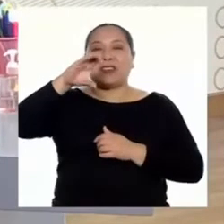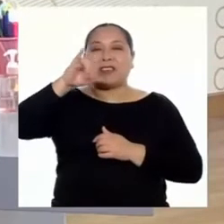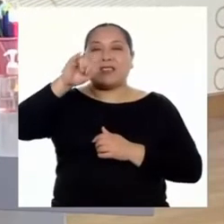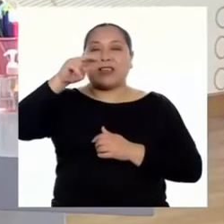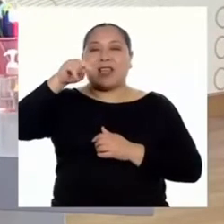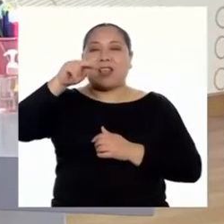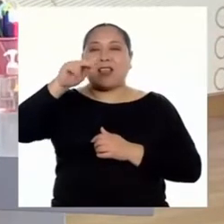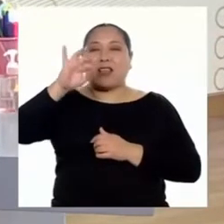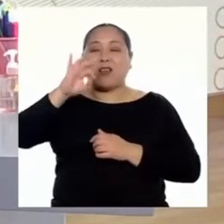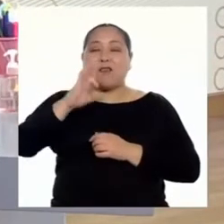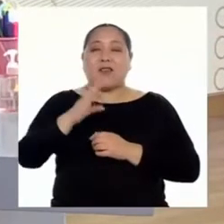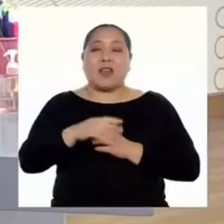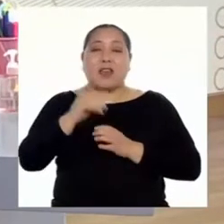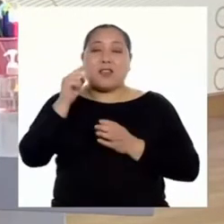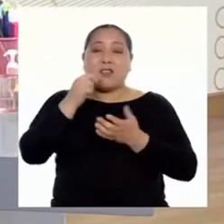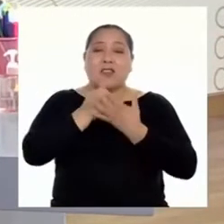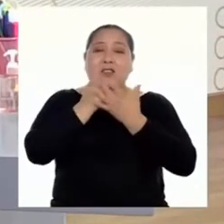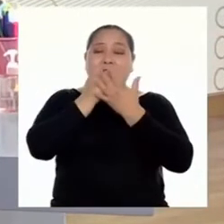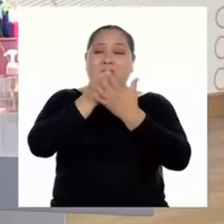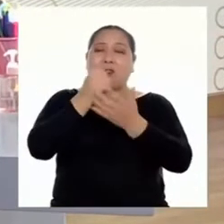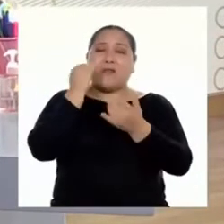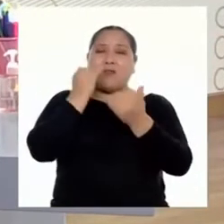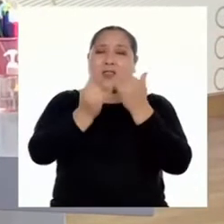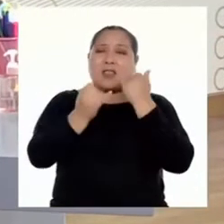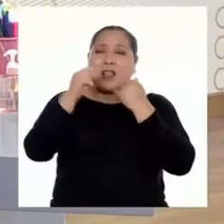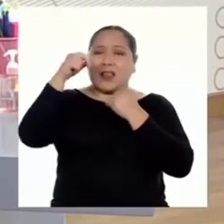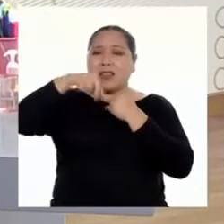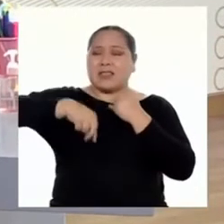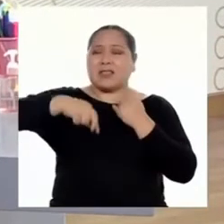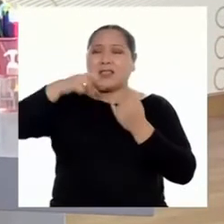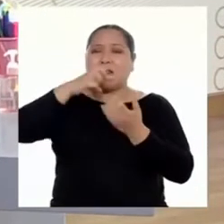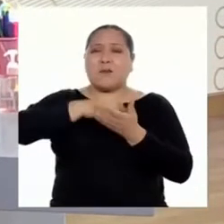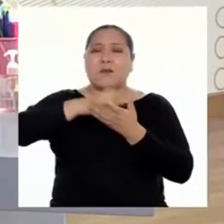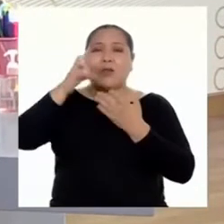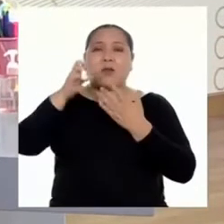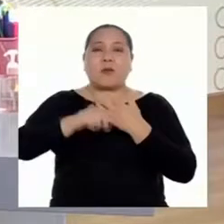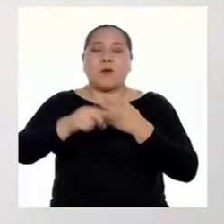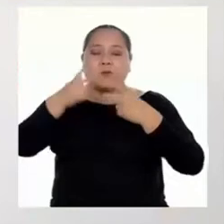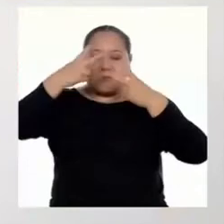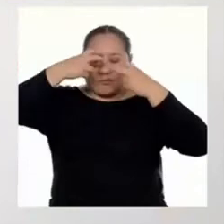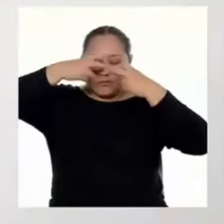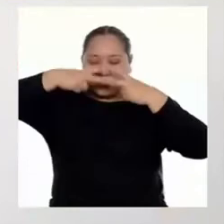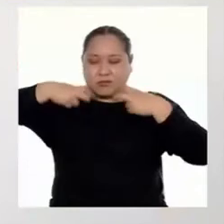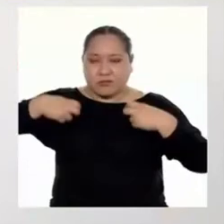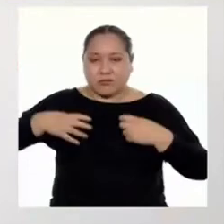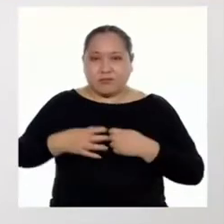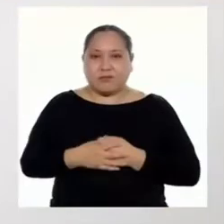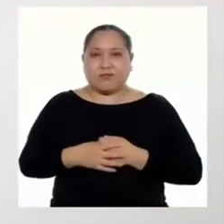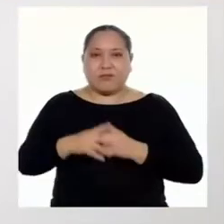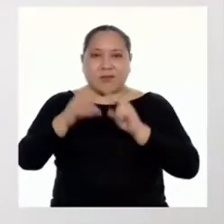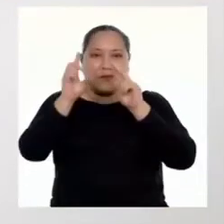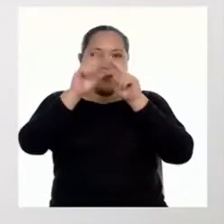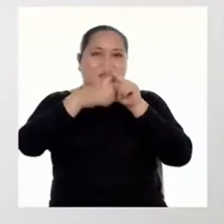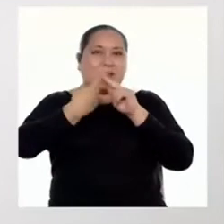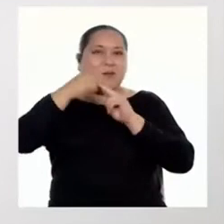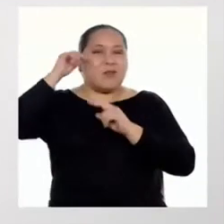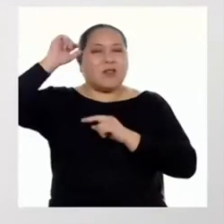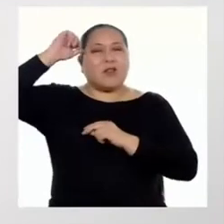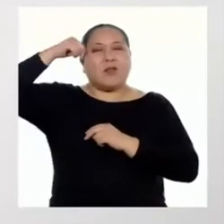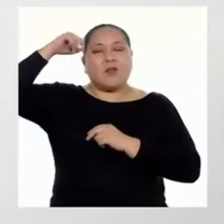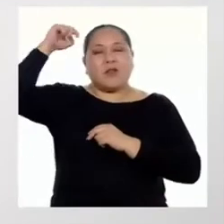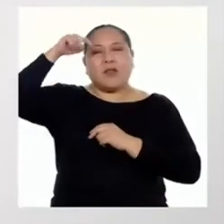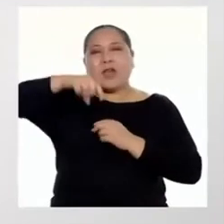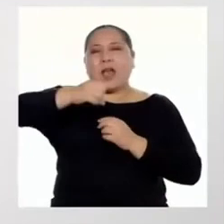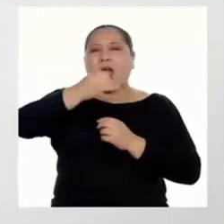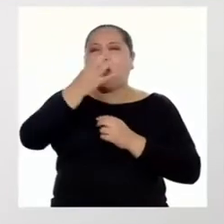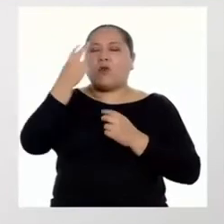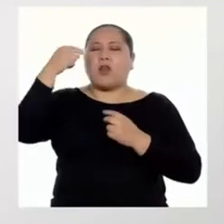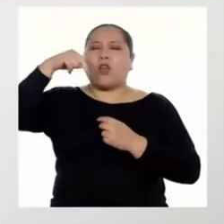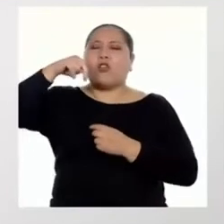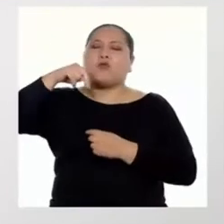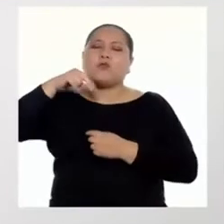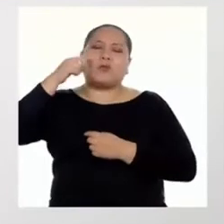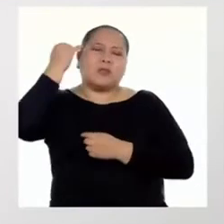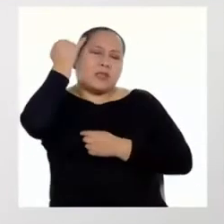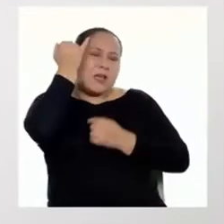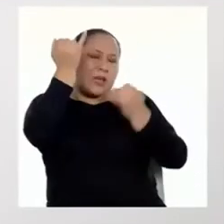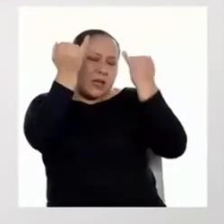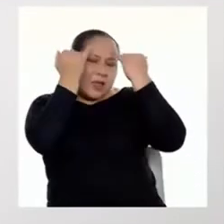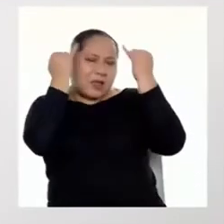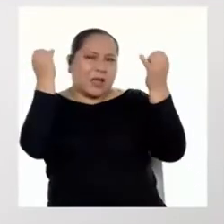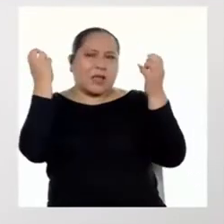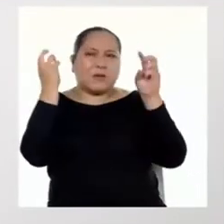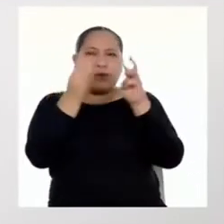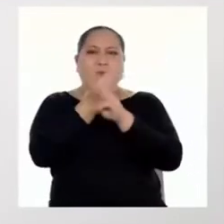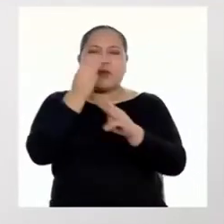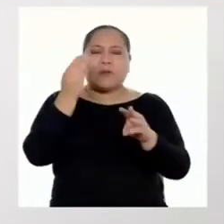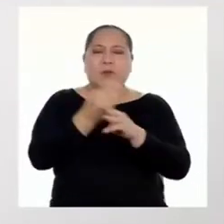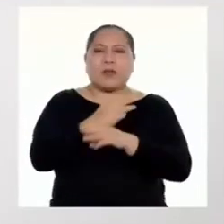te ayudarán al final de este programa para que puedas auto-evaluarte. Empecemos recordando algunas nociones matemáticas de